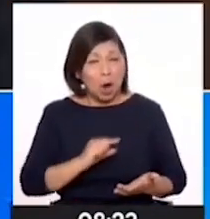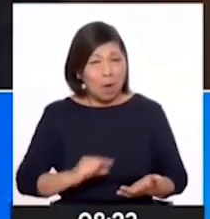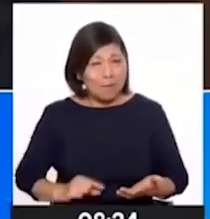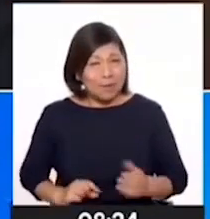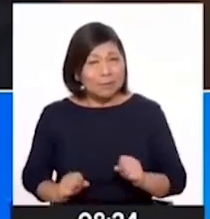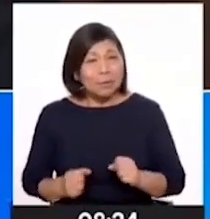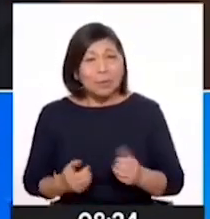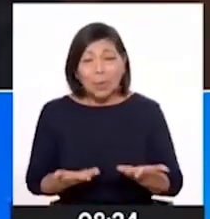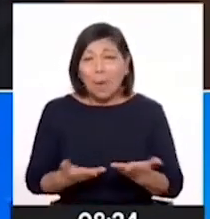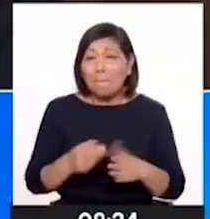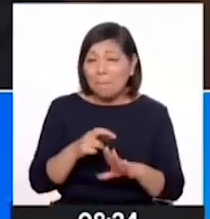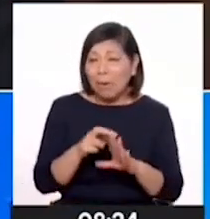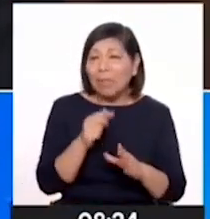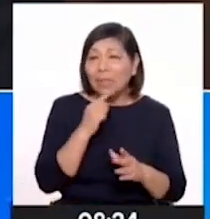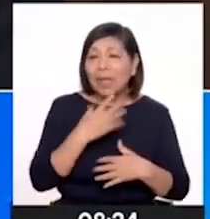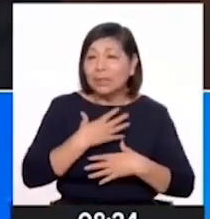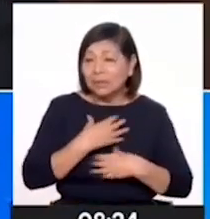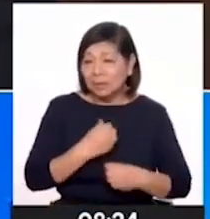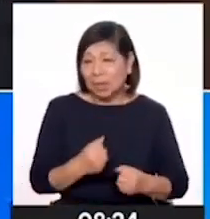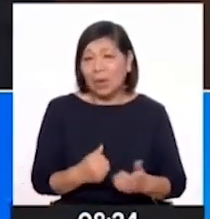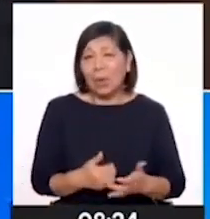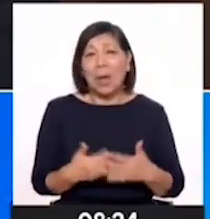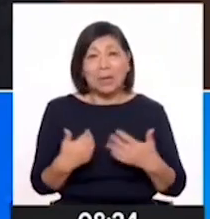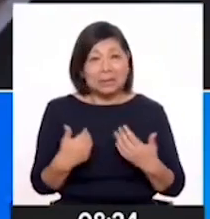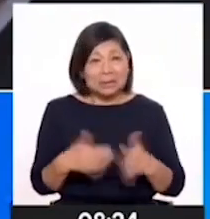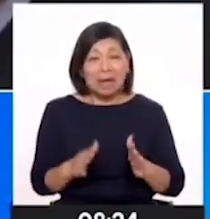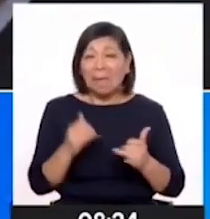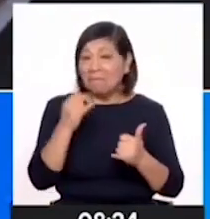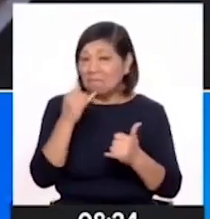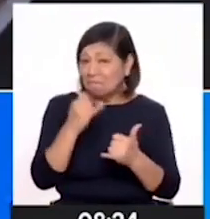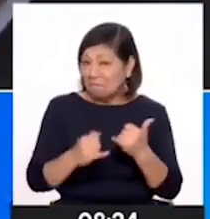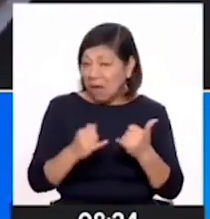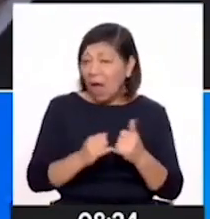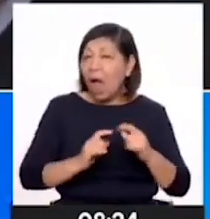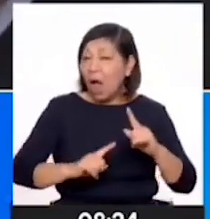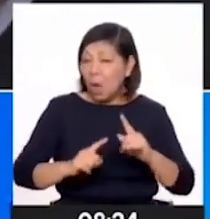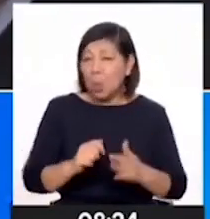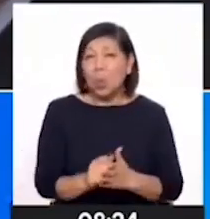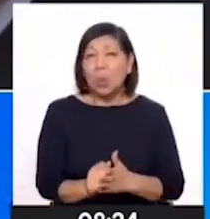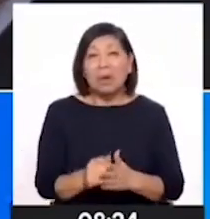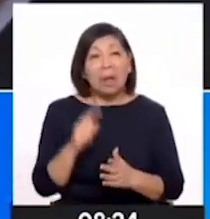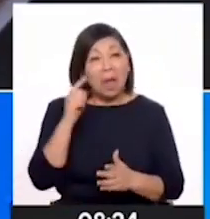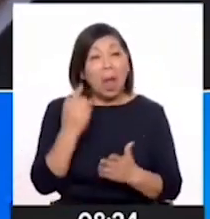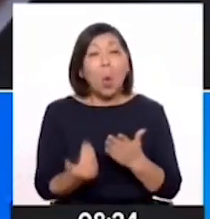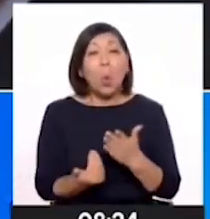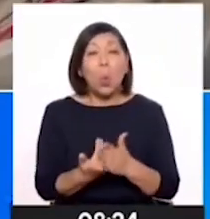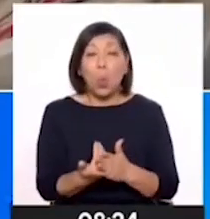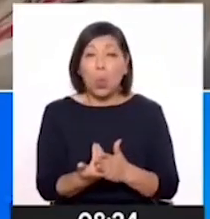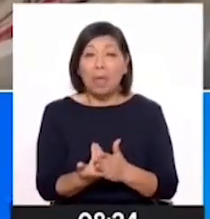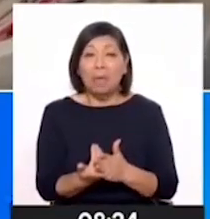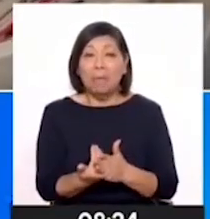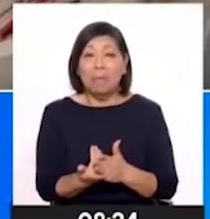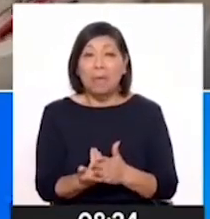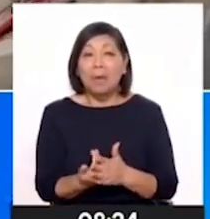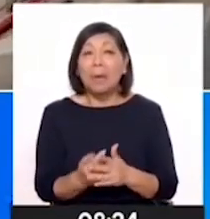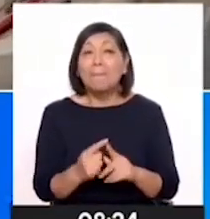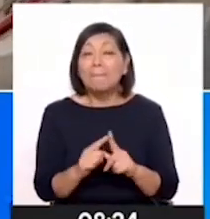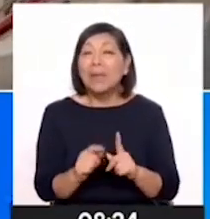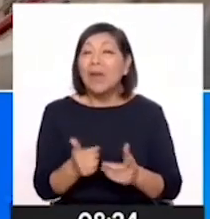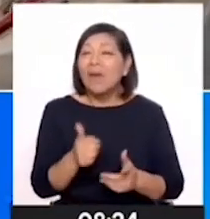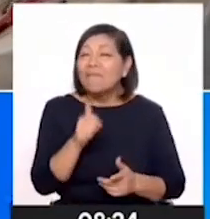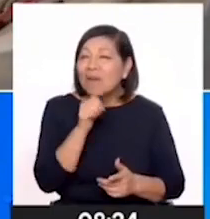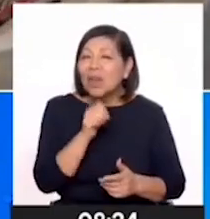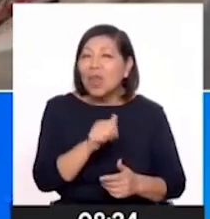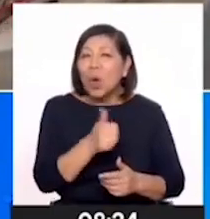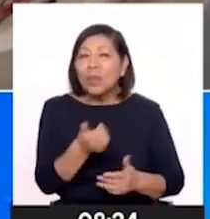haberme destrabado proyectos de salud, los cuales ya he culminado, algunos ya inaugurados y otros estamos en plena ejecución. Pero aún